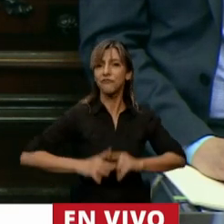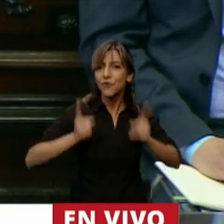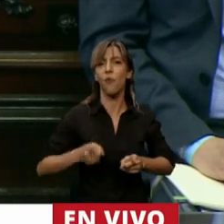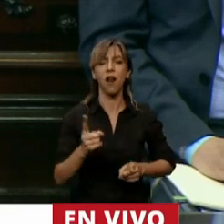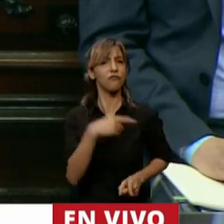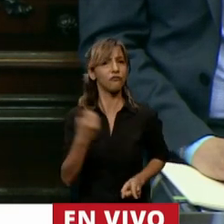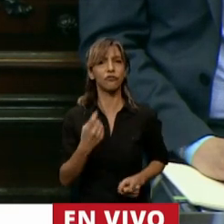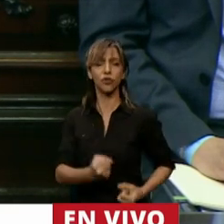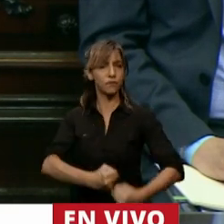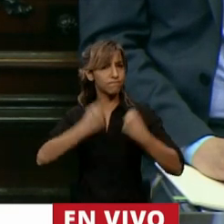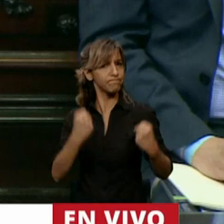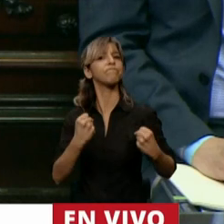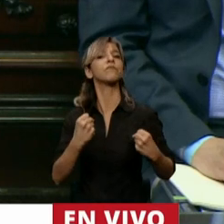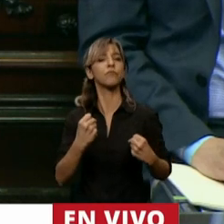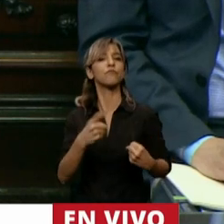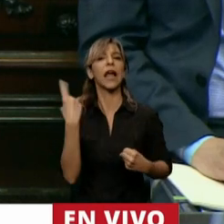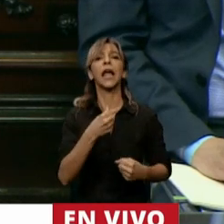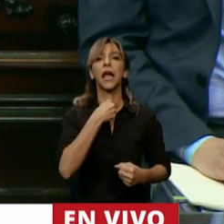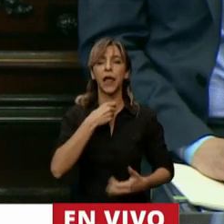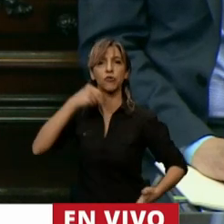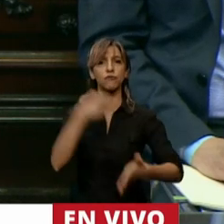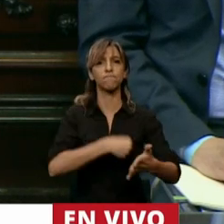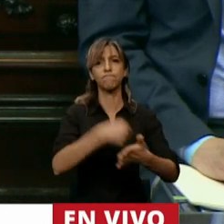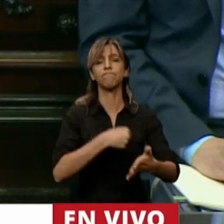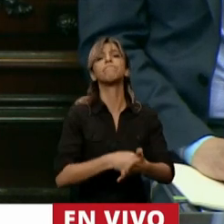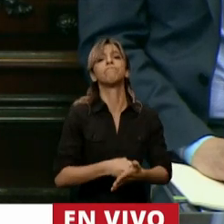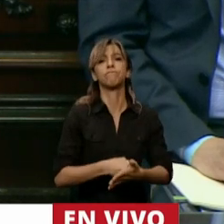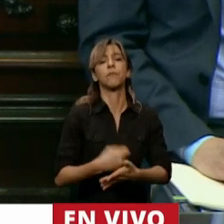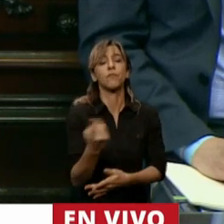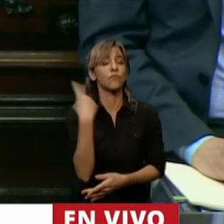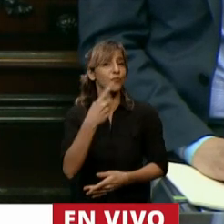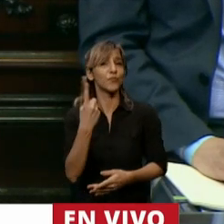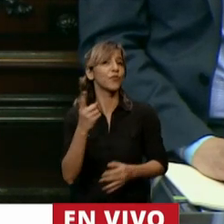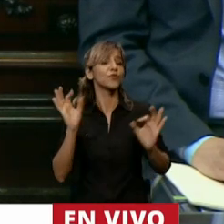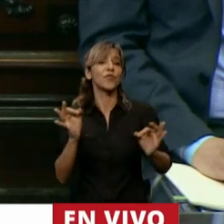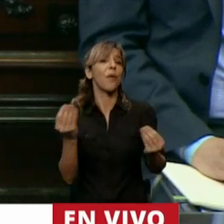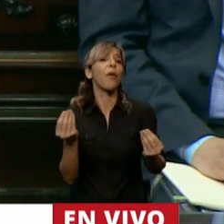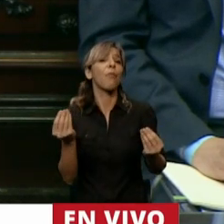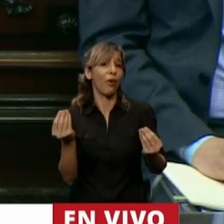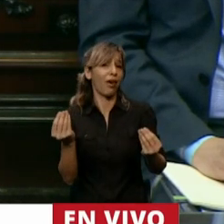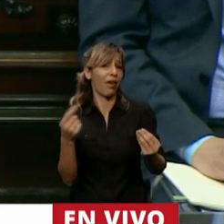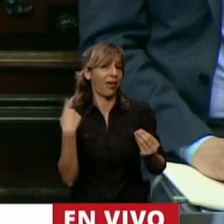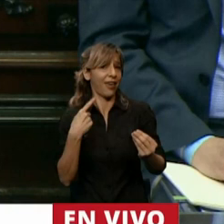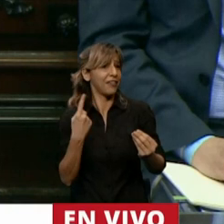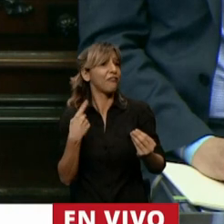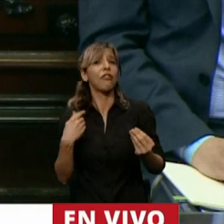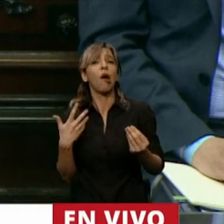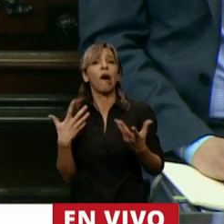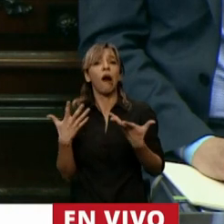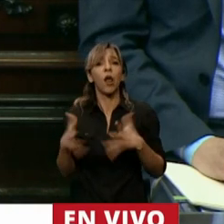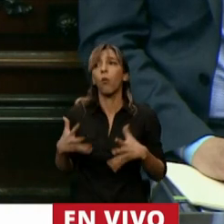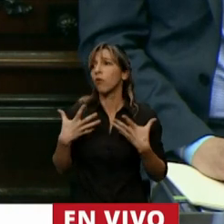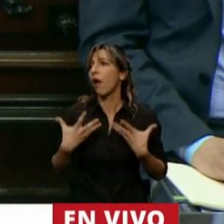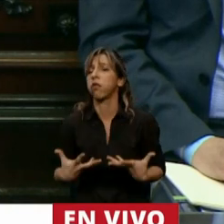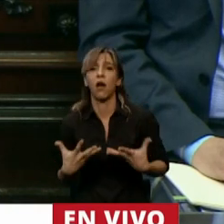peronistas estamos preparados para dar esta batalla un peronista de ley no sabe lo que es renunciar a la esperanza un peronista de